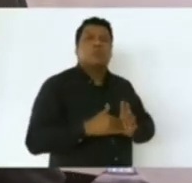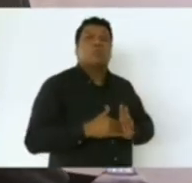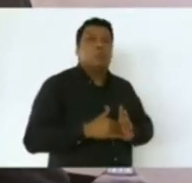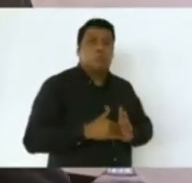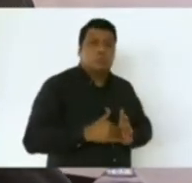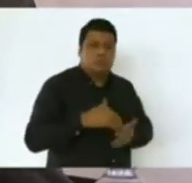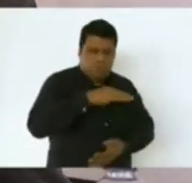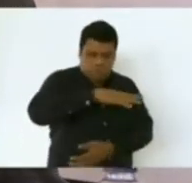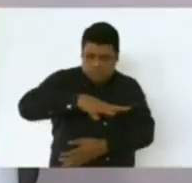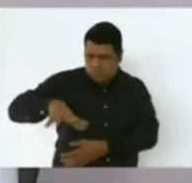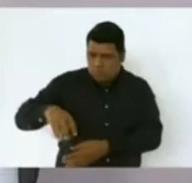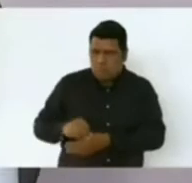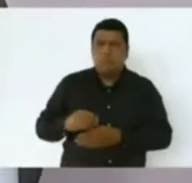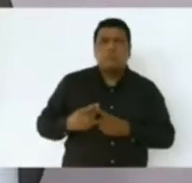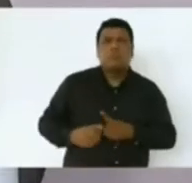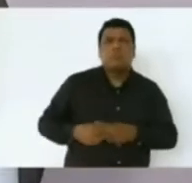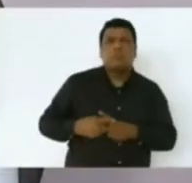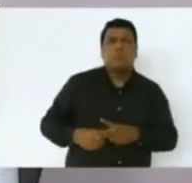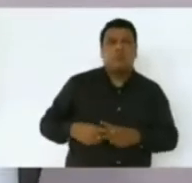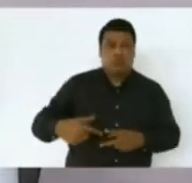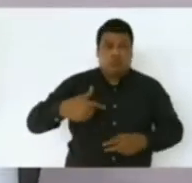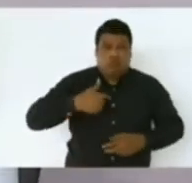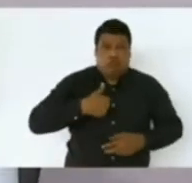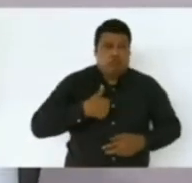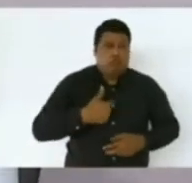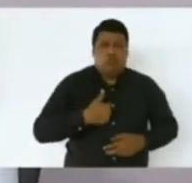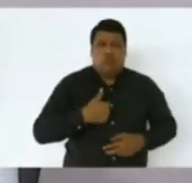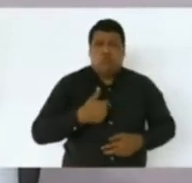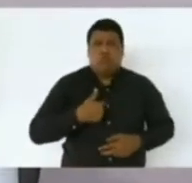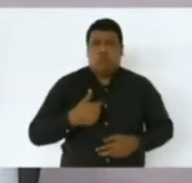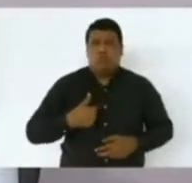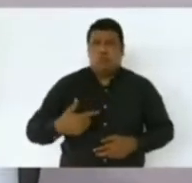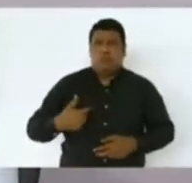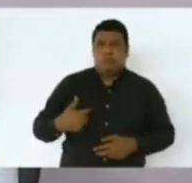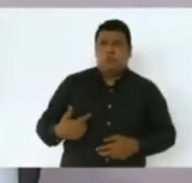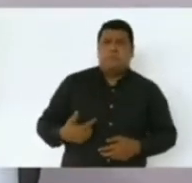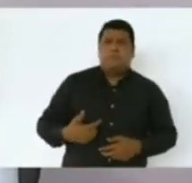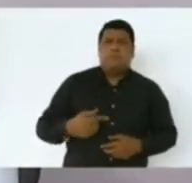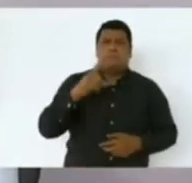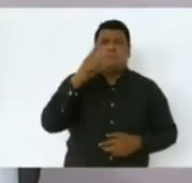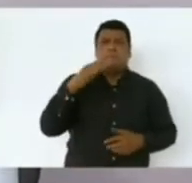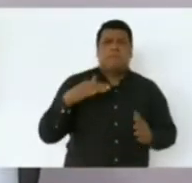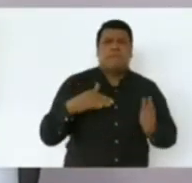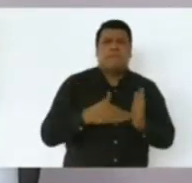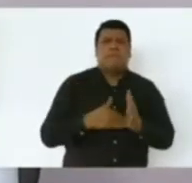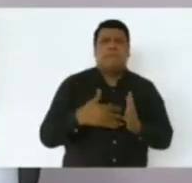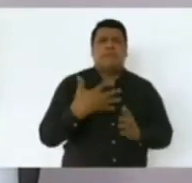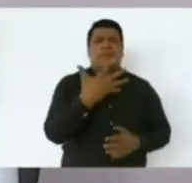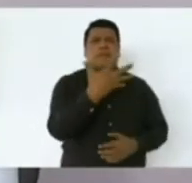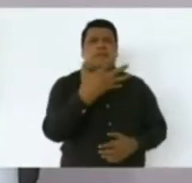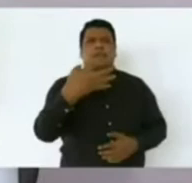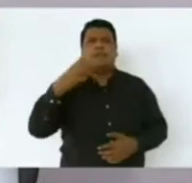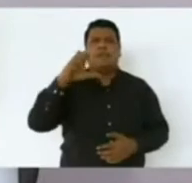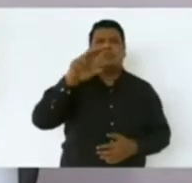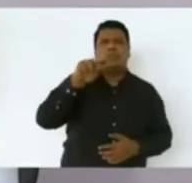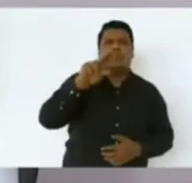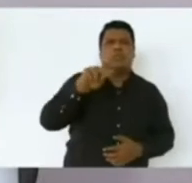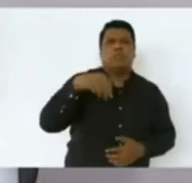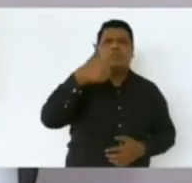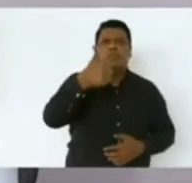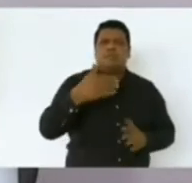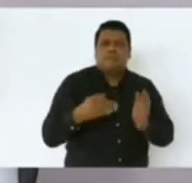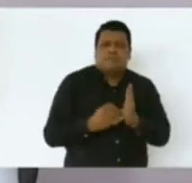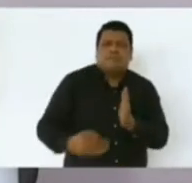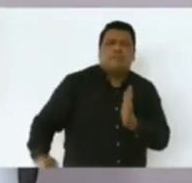inversión que no gasto de 1.586 millones de